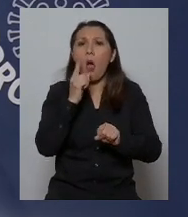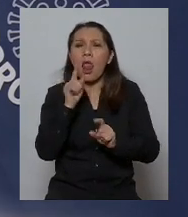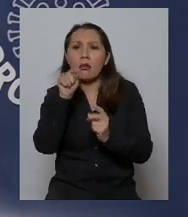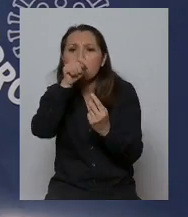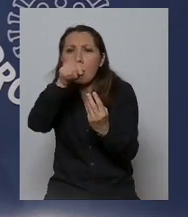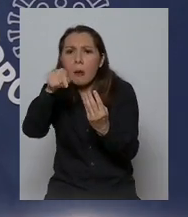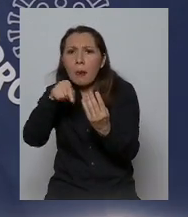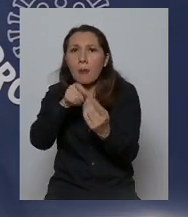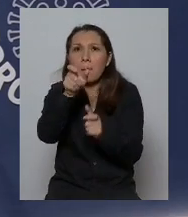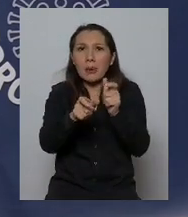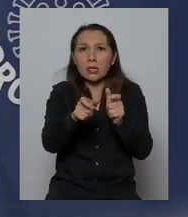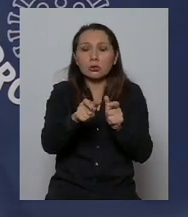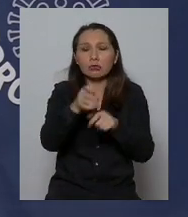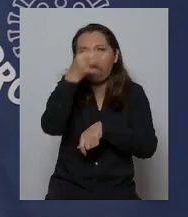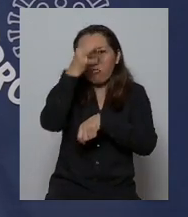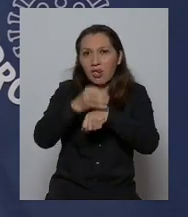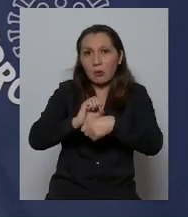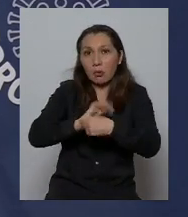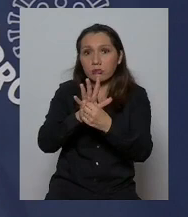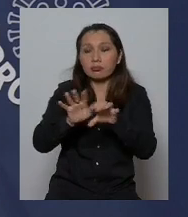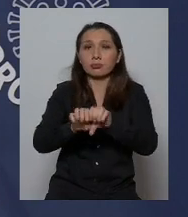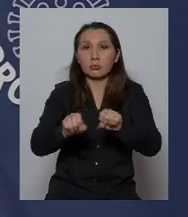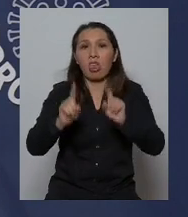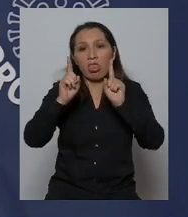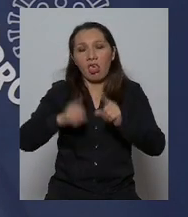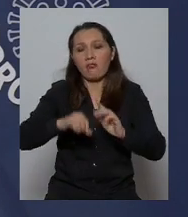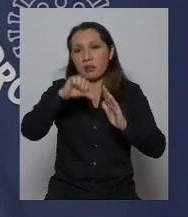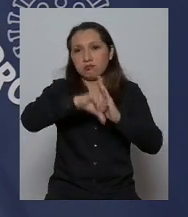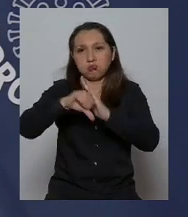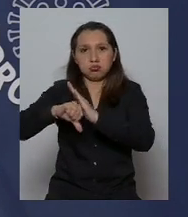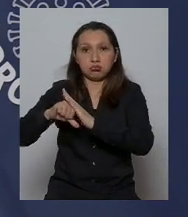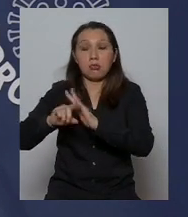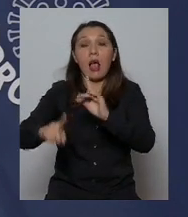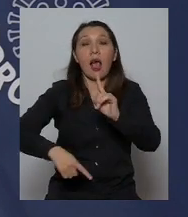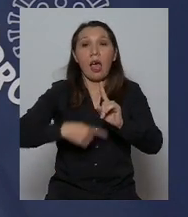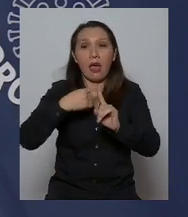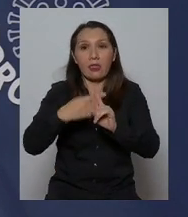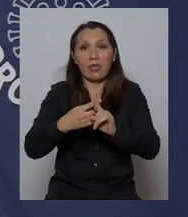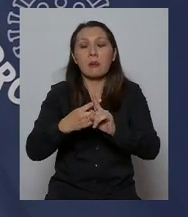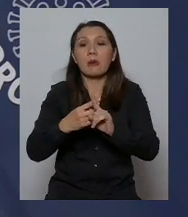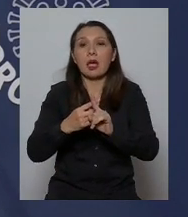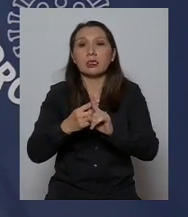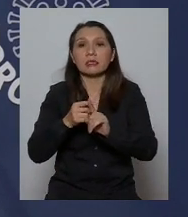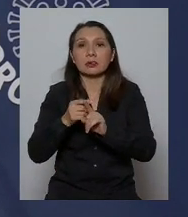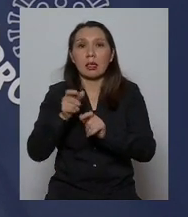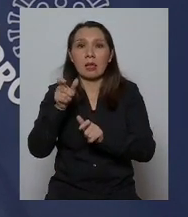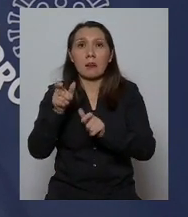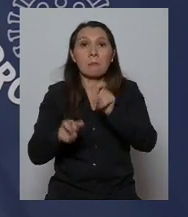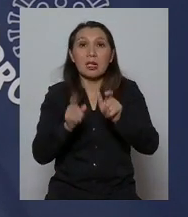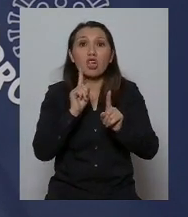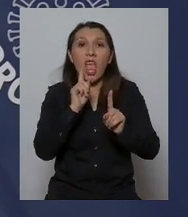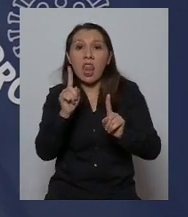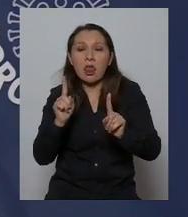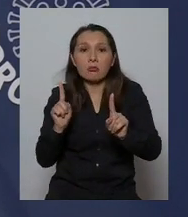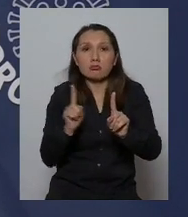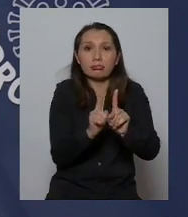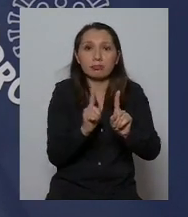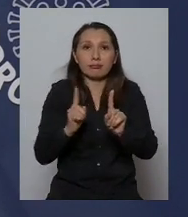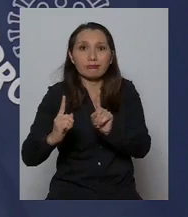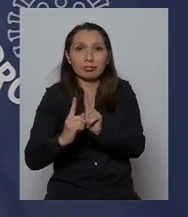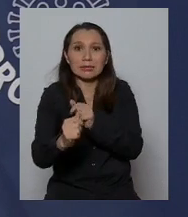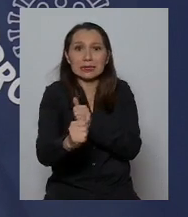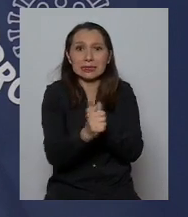casos confirmados y esas personas deben realizar una cuarentena y además se definen los contactos estrechos